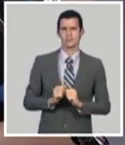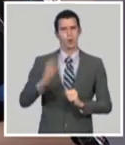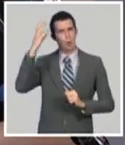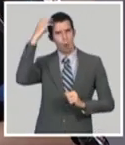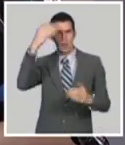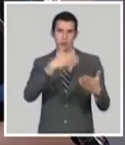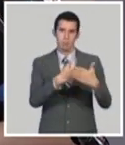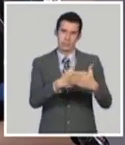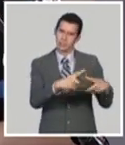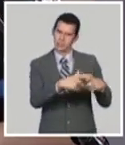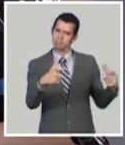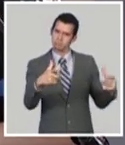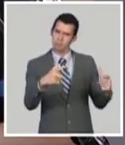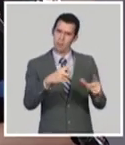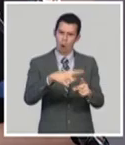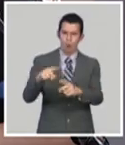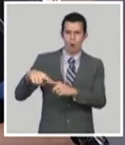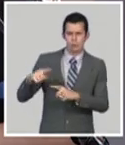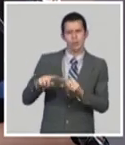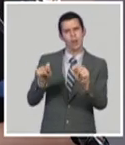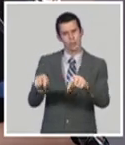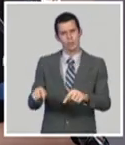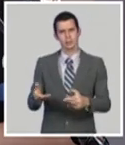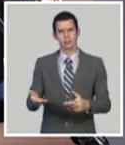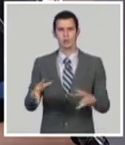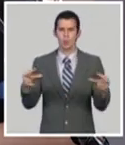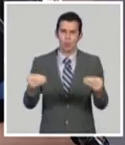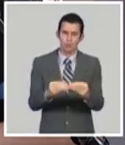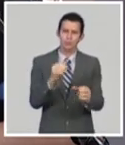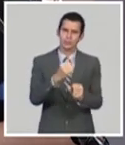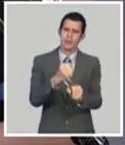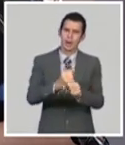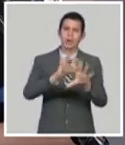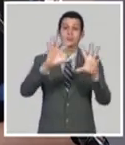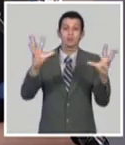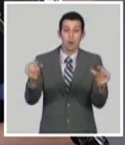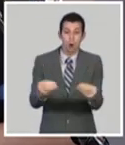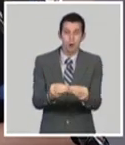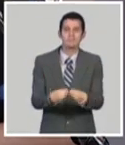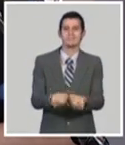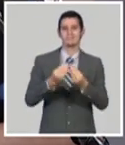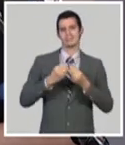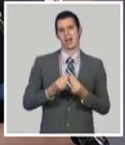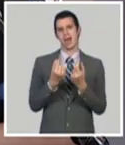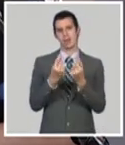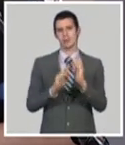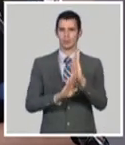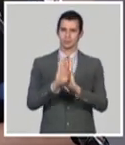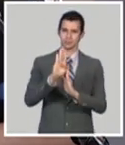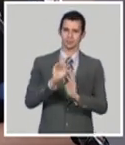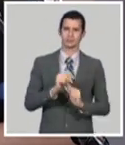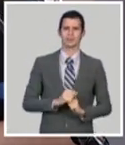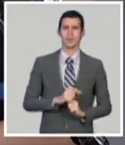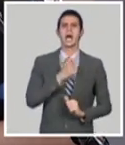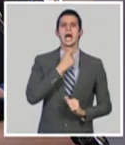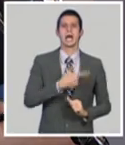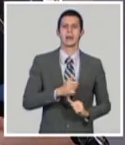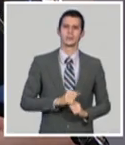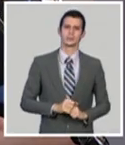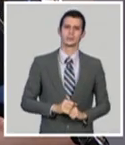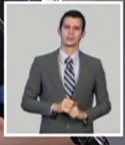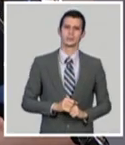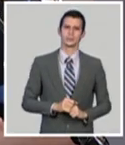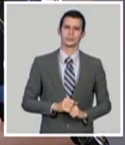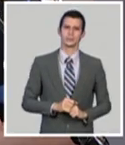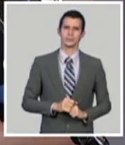el despacho aduanal se aplicaba un 0.10% sobre el valor